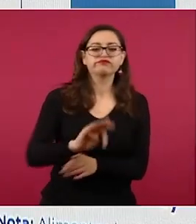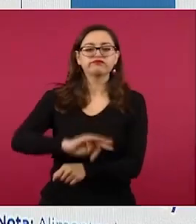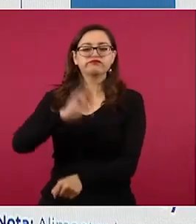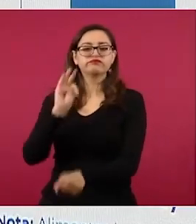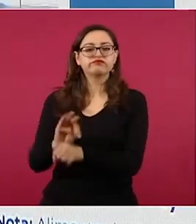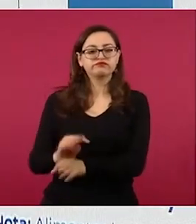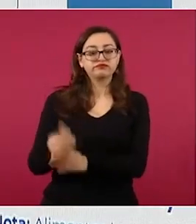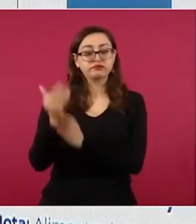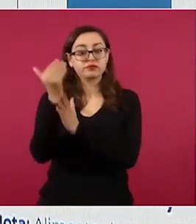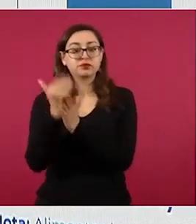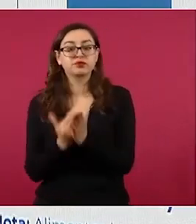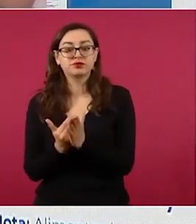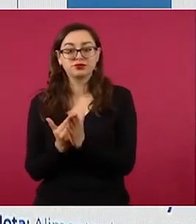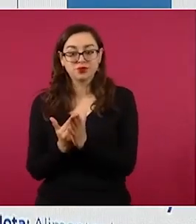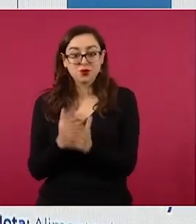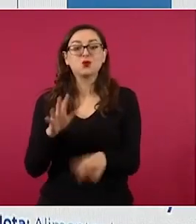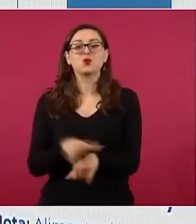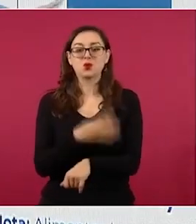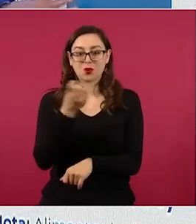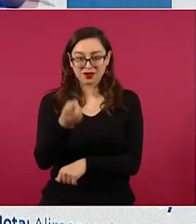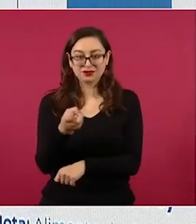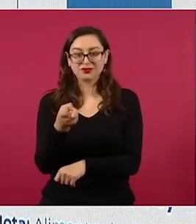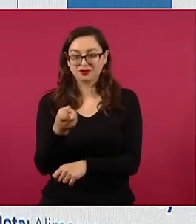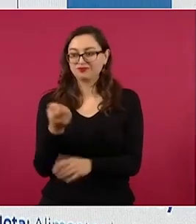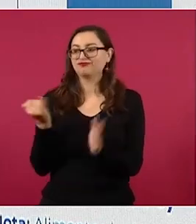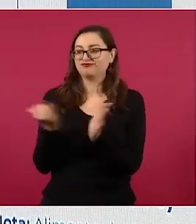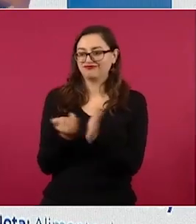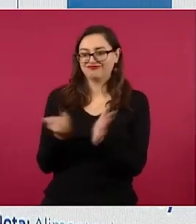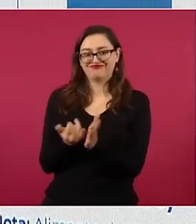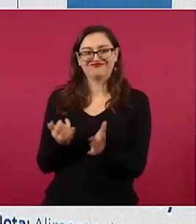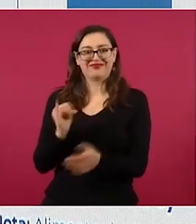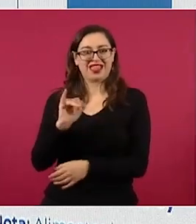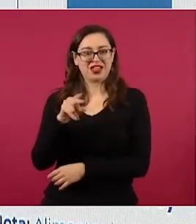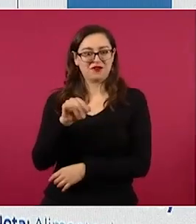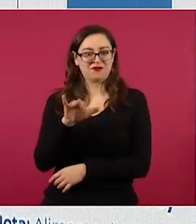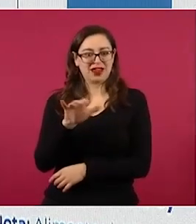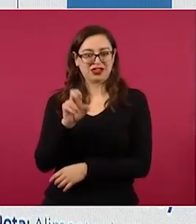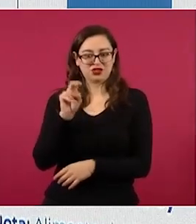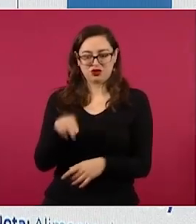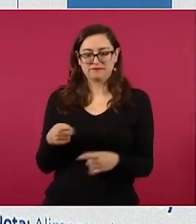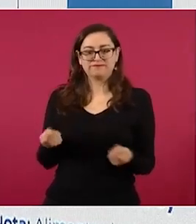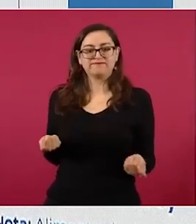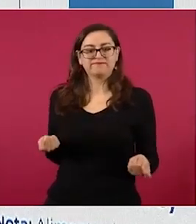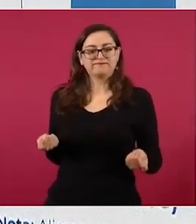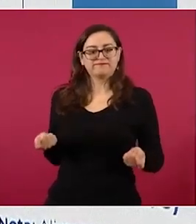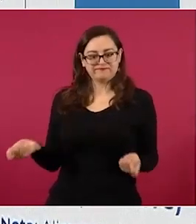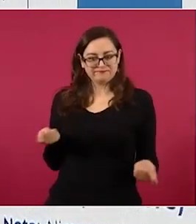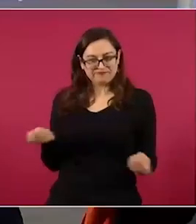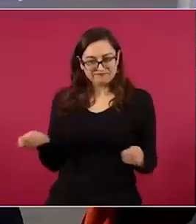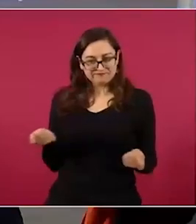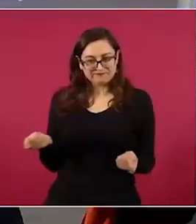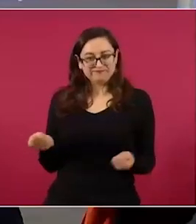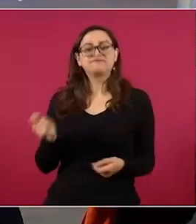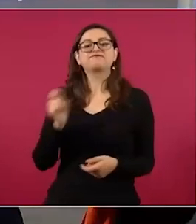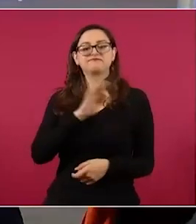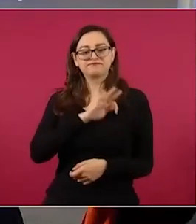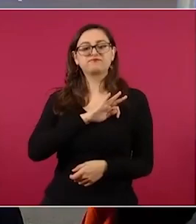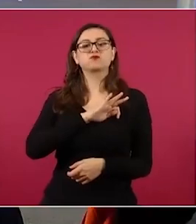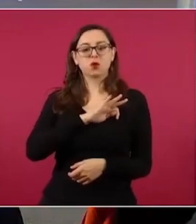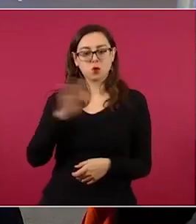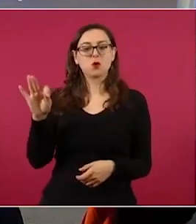Y esto es lo que nos ha permitido el control de la inflación,